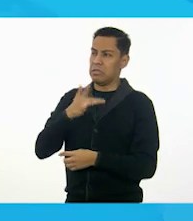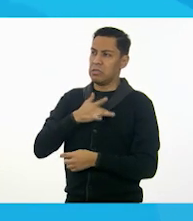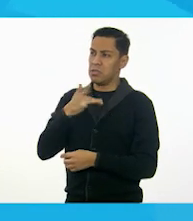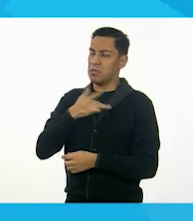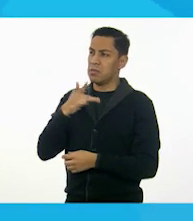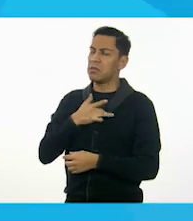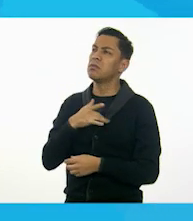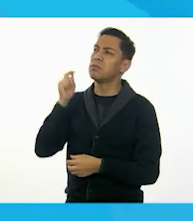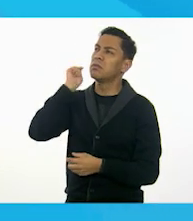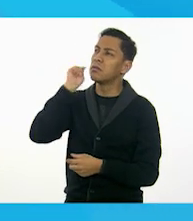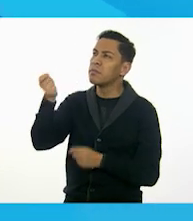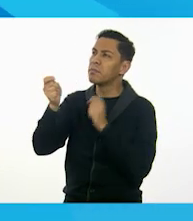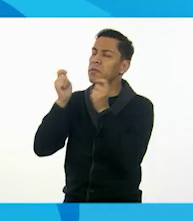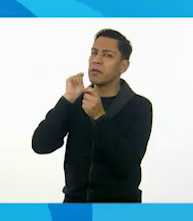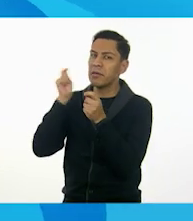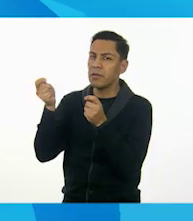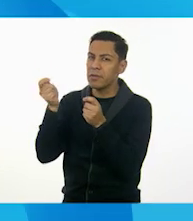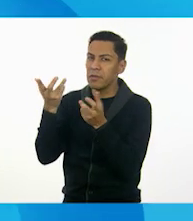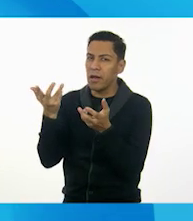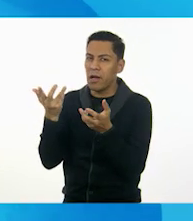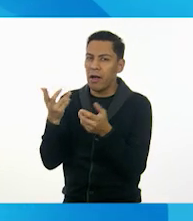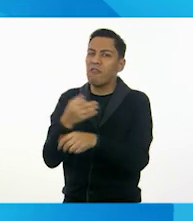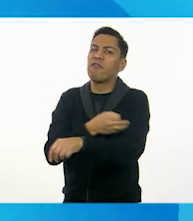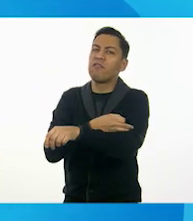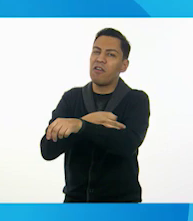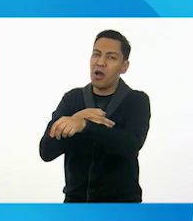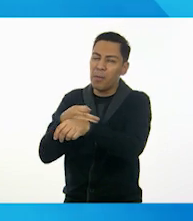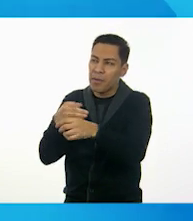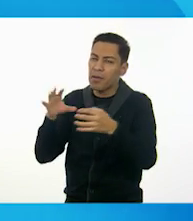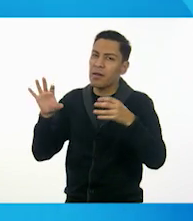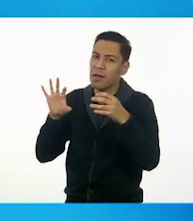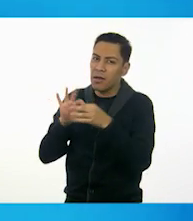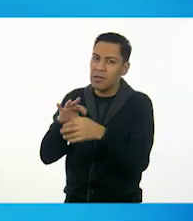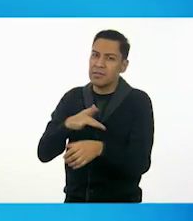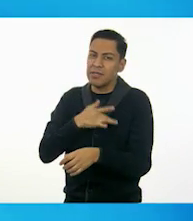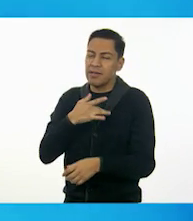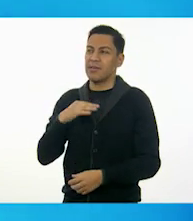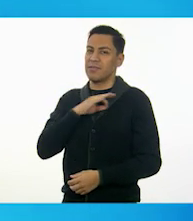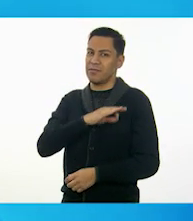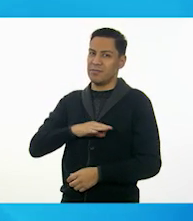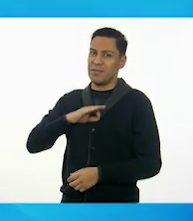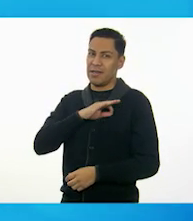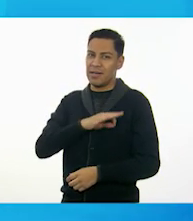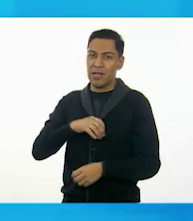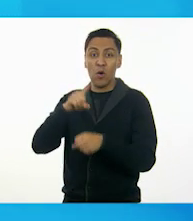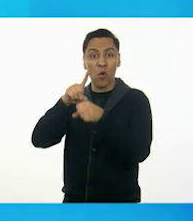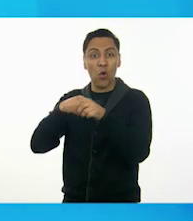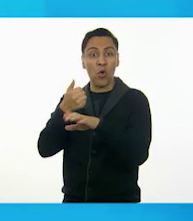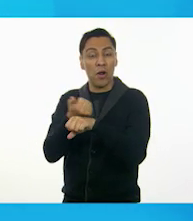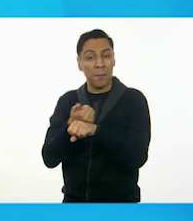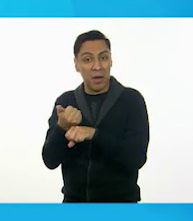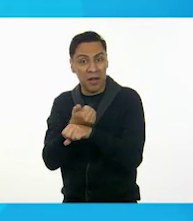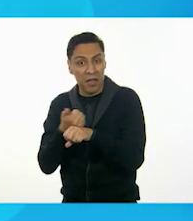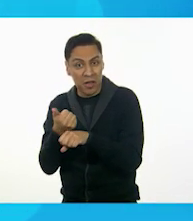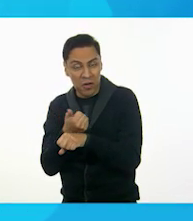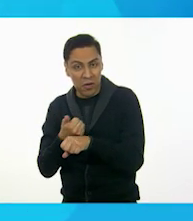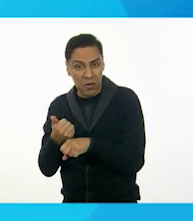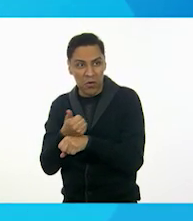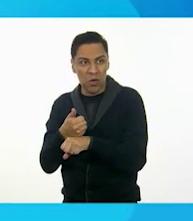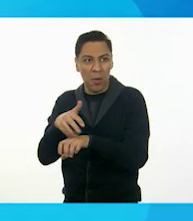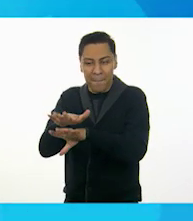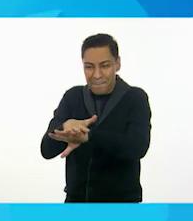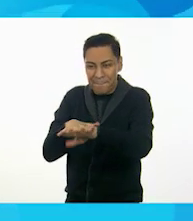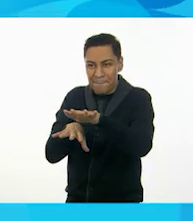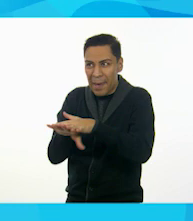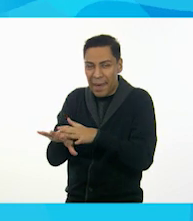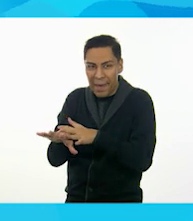de familiaridad, de sentirnos felices. Está el color amarillo por donde están los pies de los